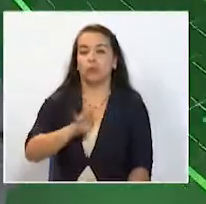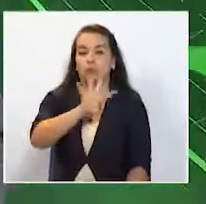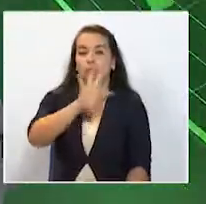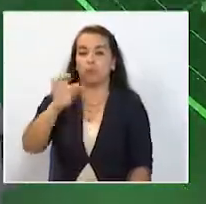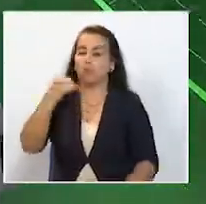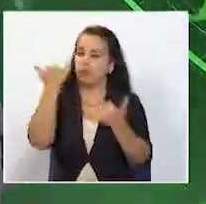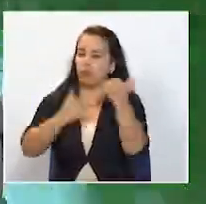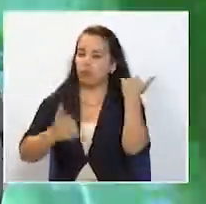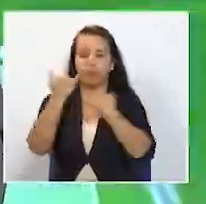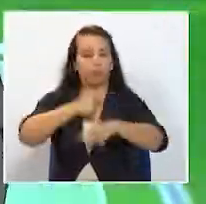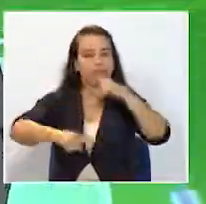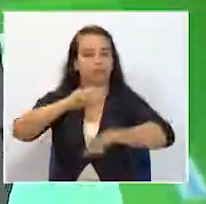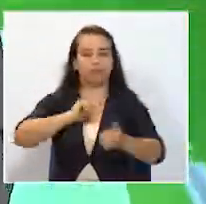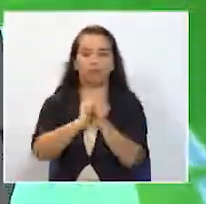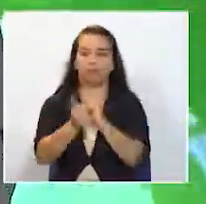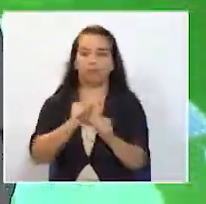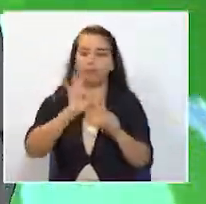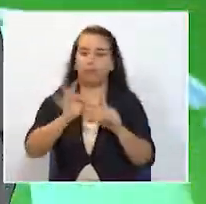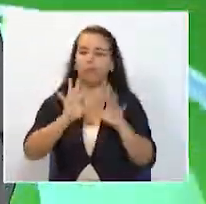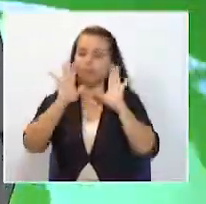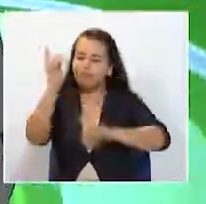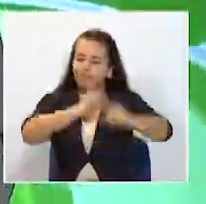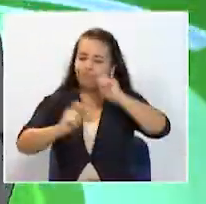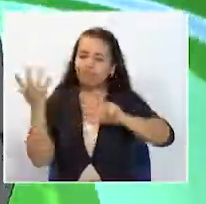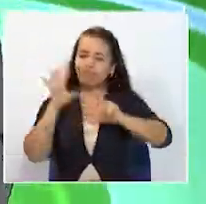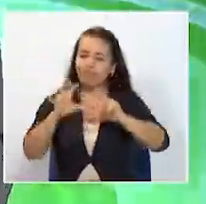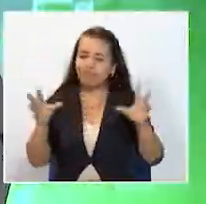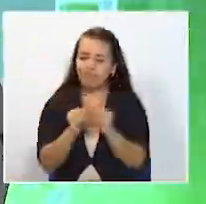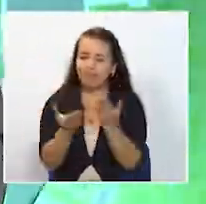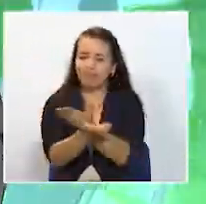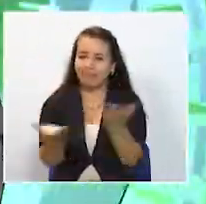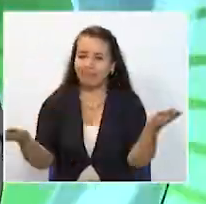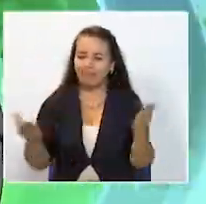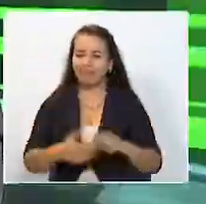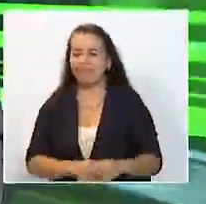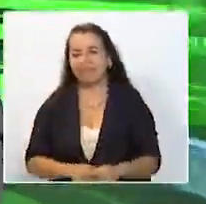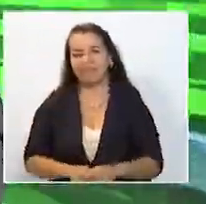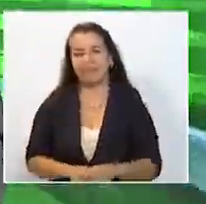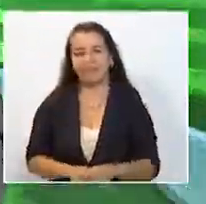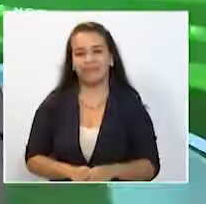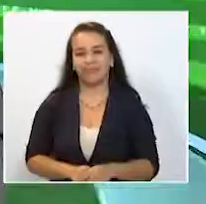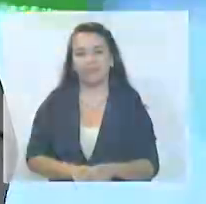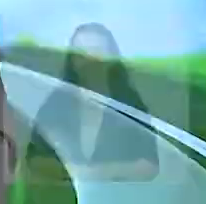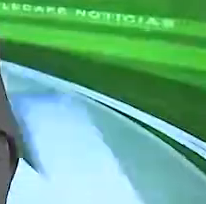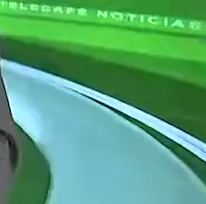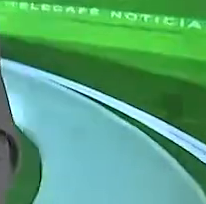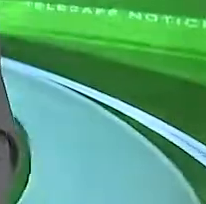hasta aquí la información deportiva en TLCP Noticias pausa comercial y ya regresamos con mucho más para todos ustedes